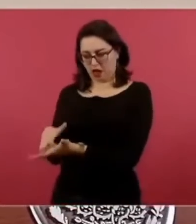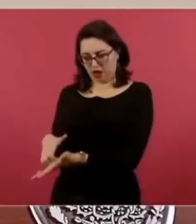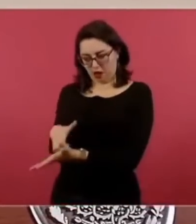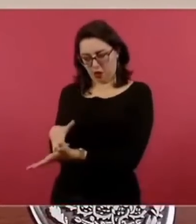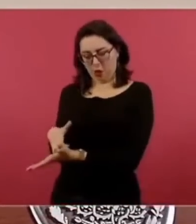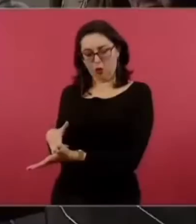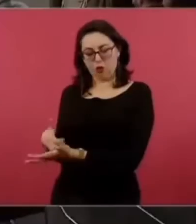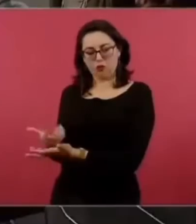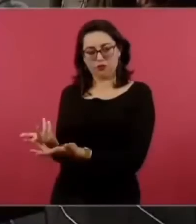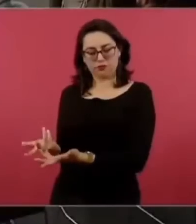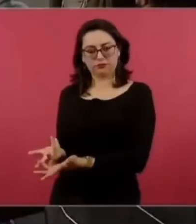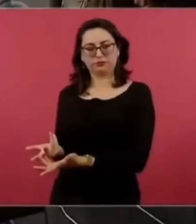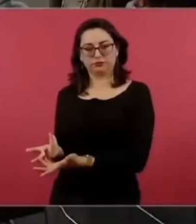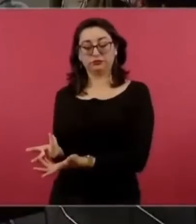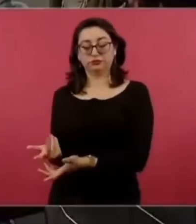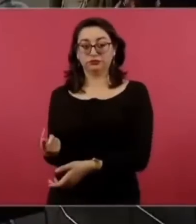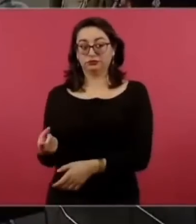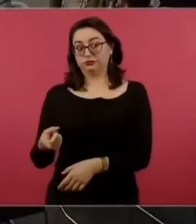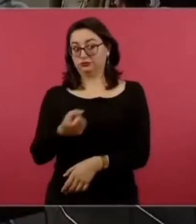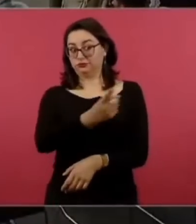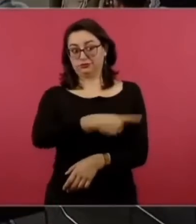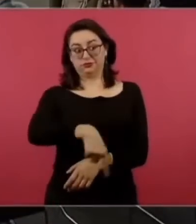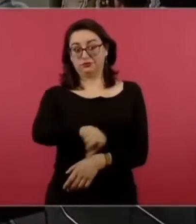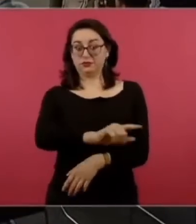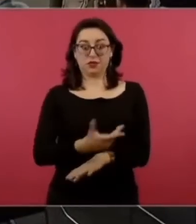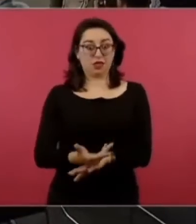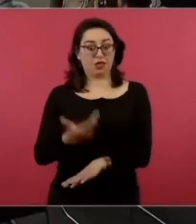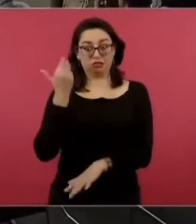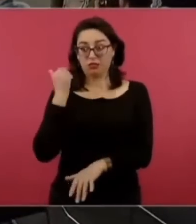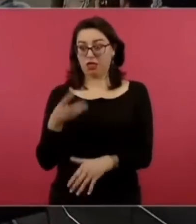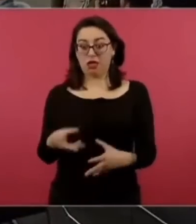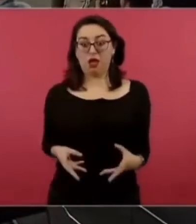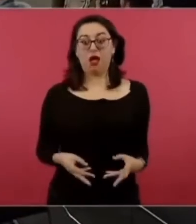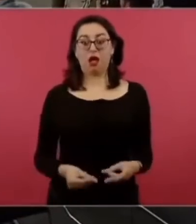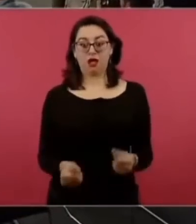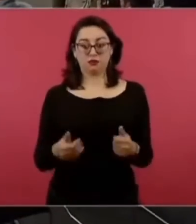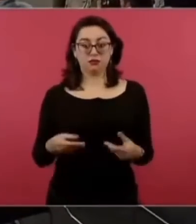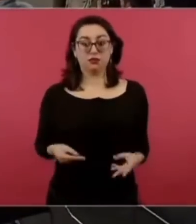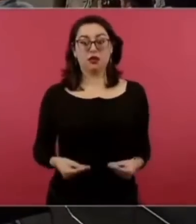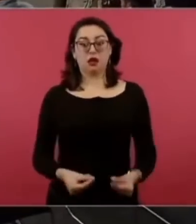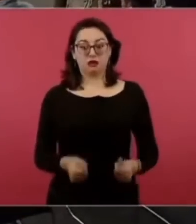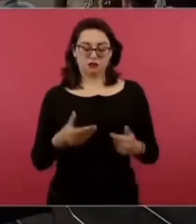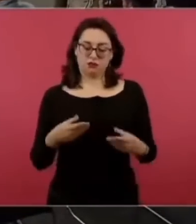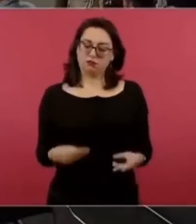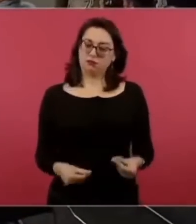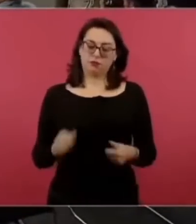un exceso de corrupción como esto mismo